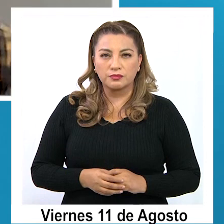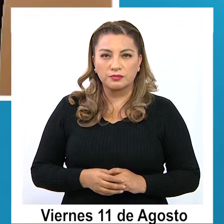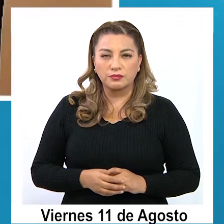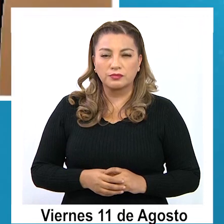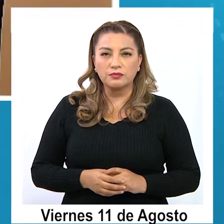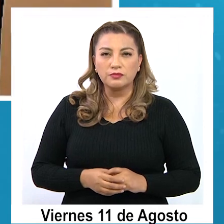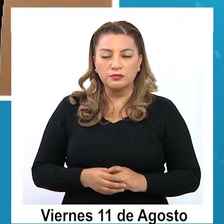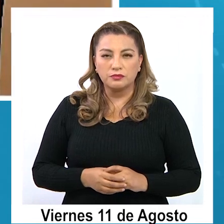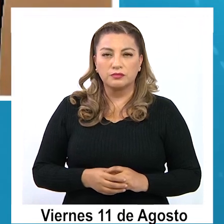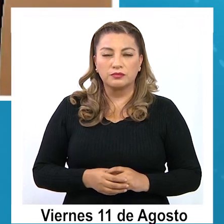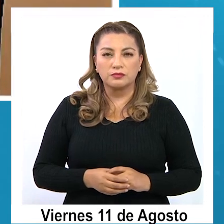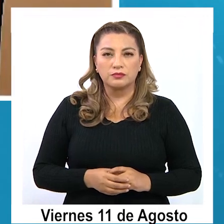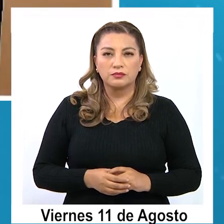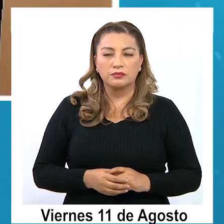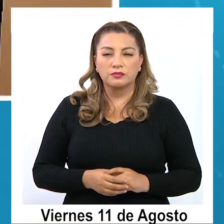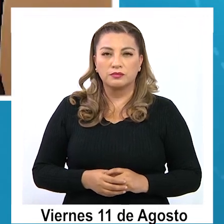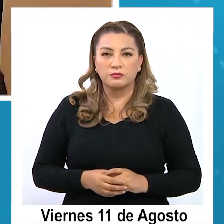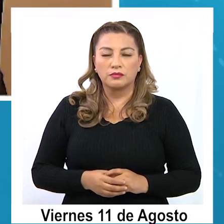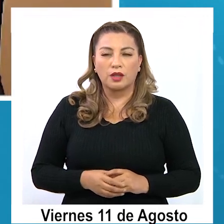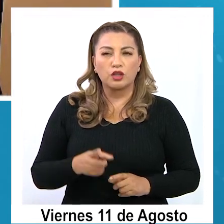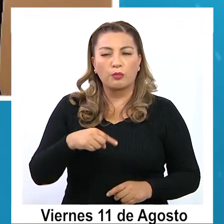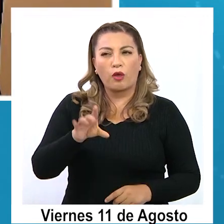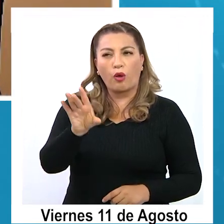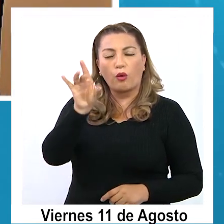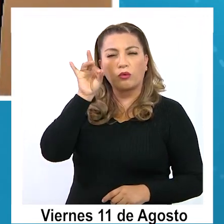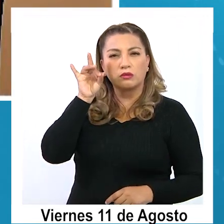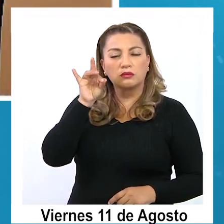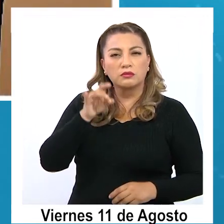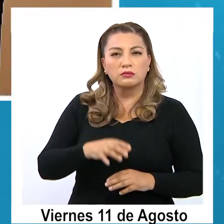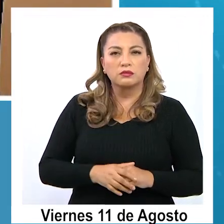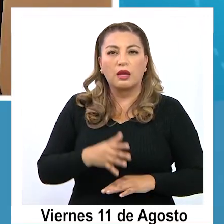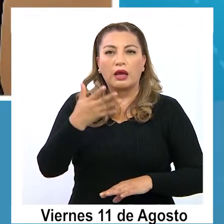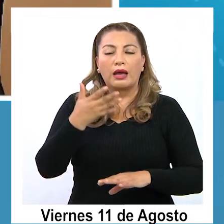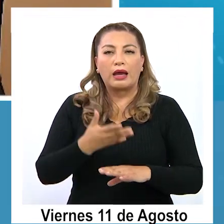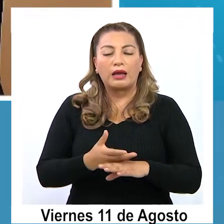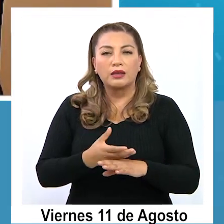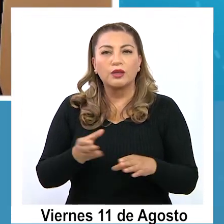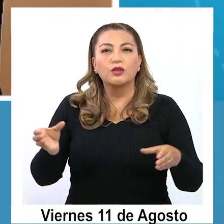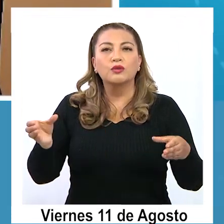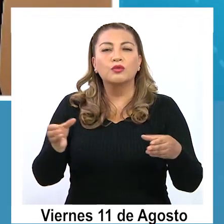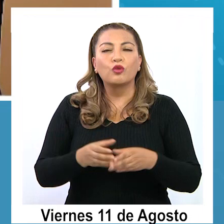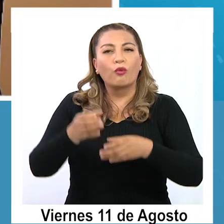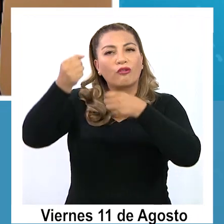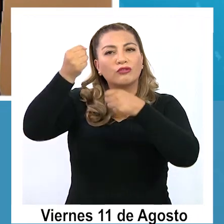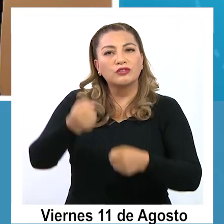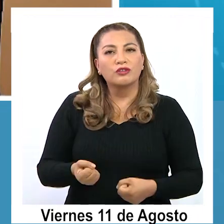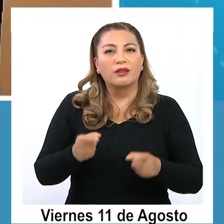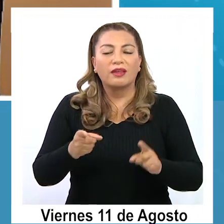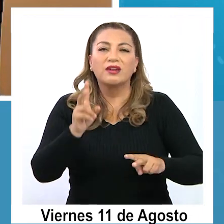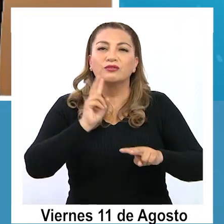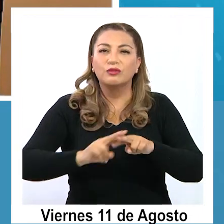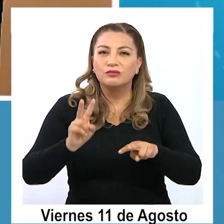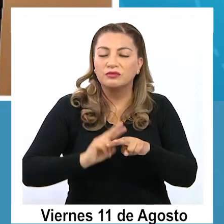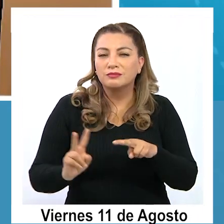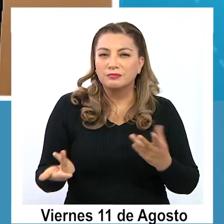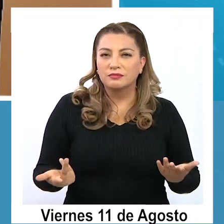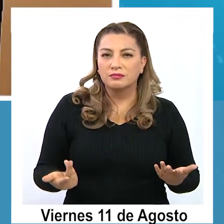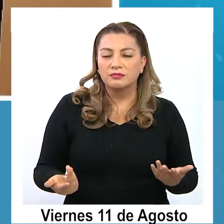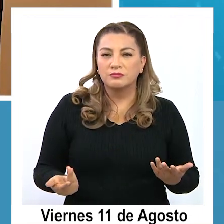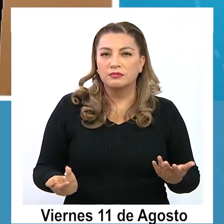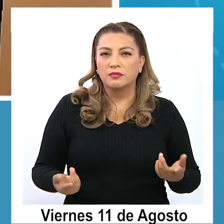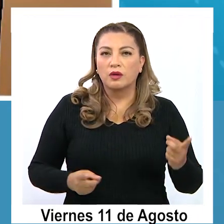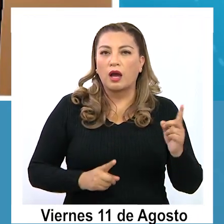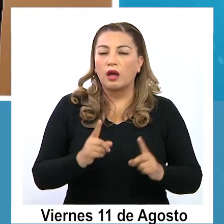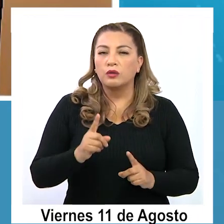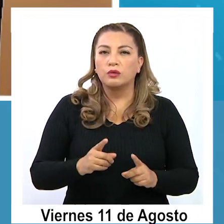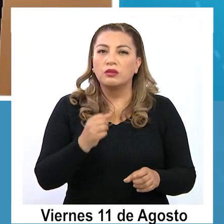Claro, lo más llamativo de esto es que haya fundaciones que tienen que resolver funciones